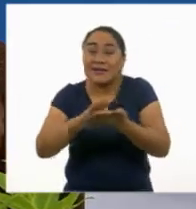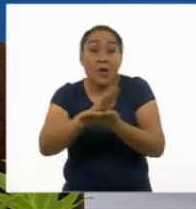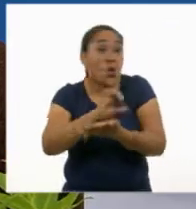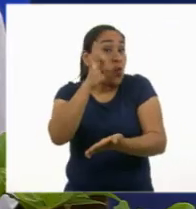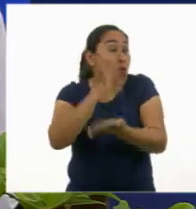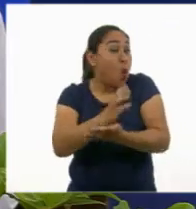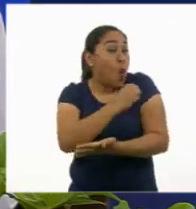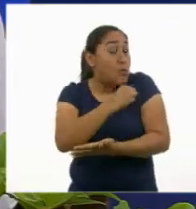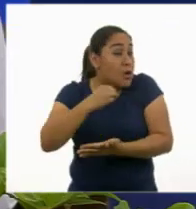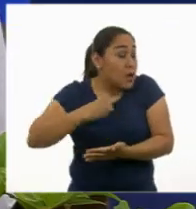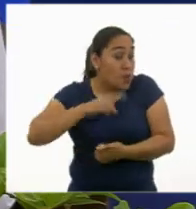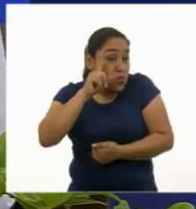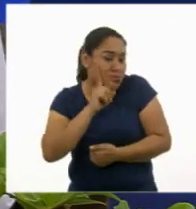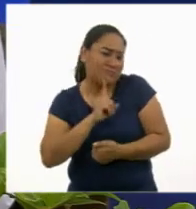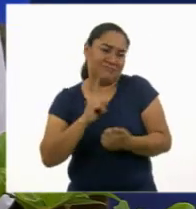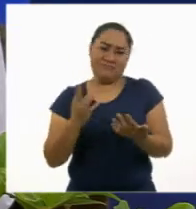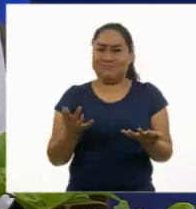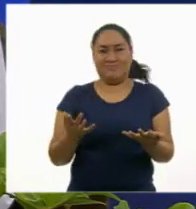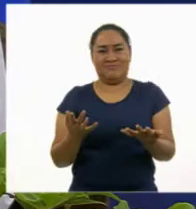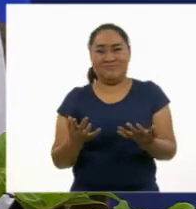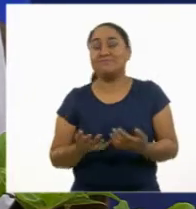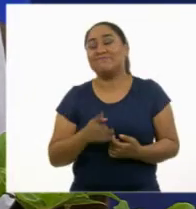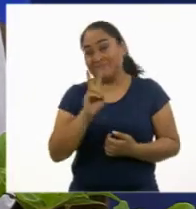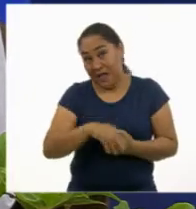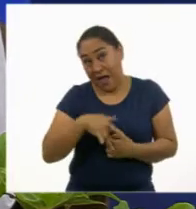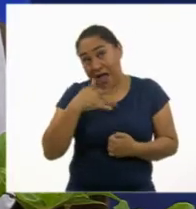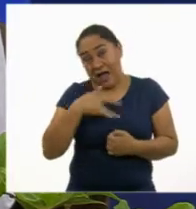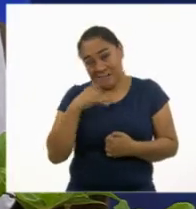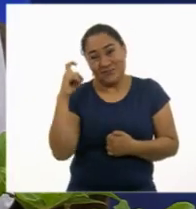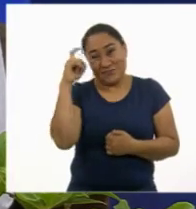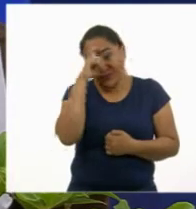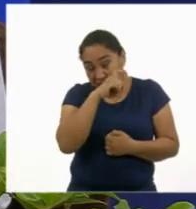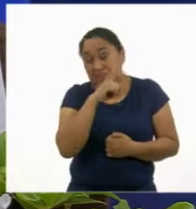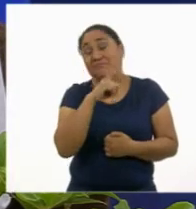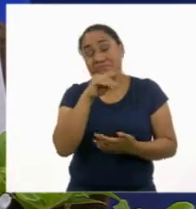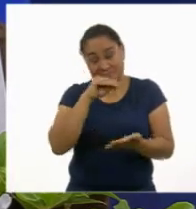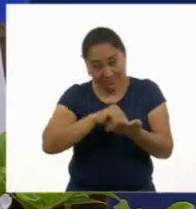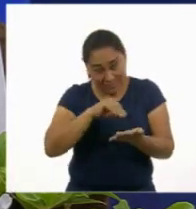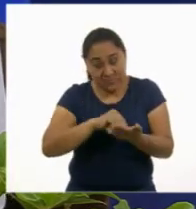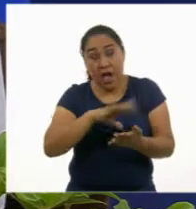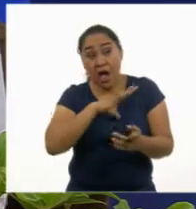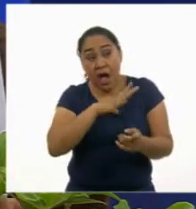exclusiva de las mujeres. Y aunque sea difícil de creer, todavía hay personas que juzgan a jóvenes por escuchar